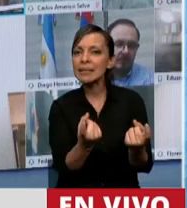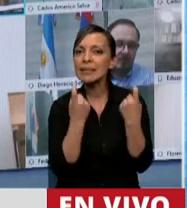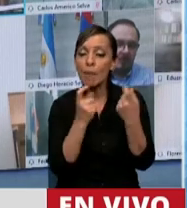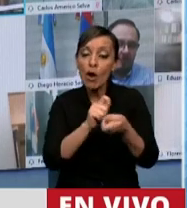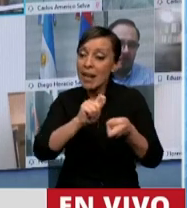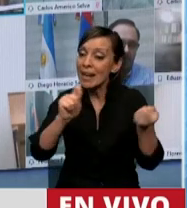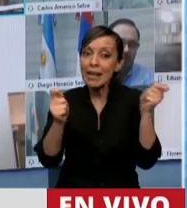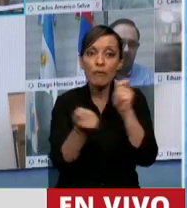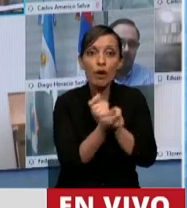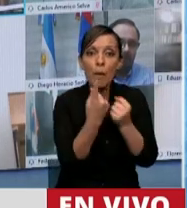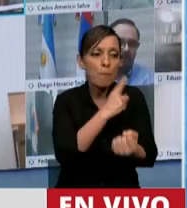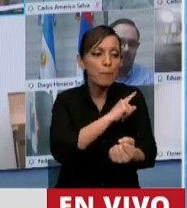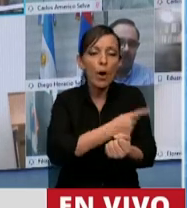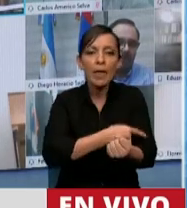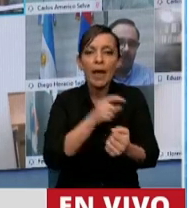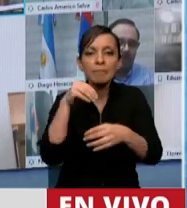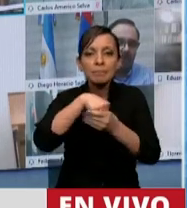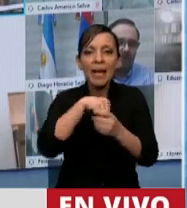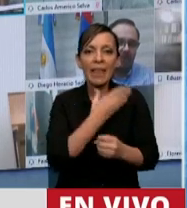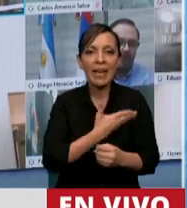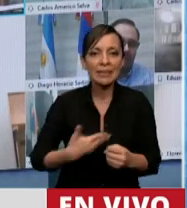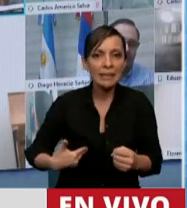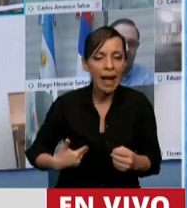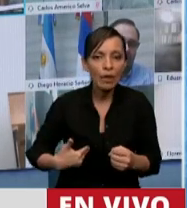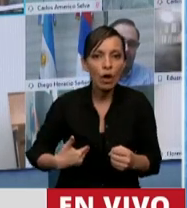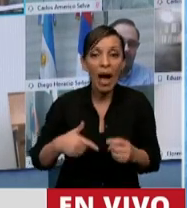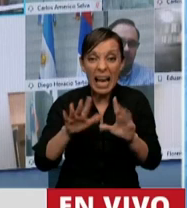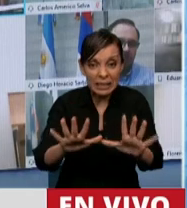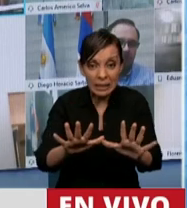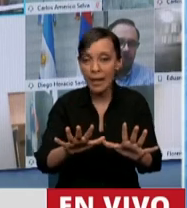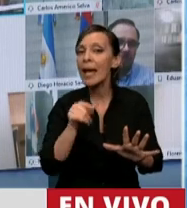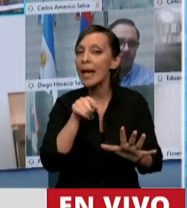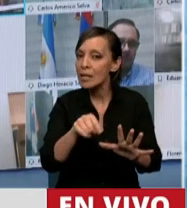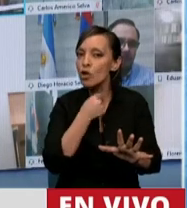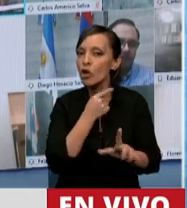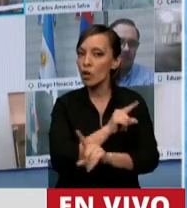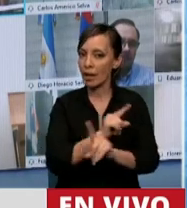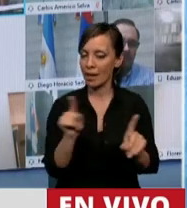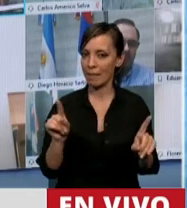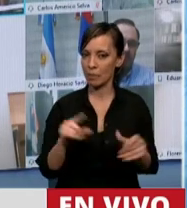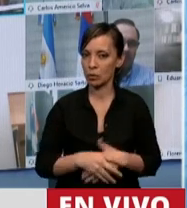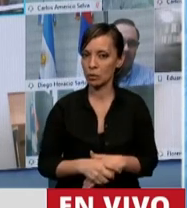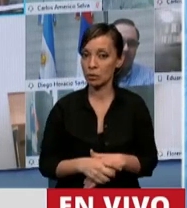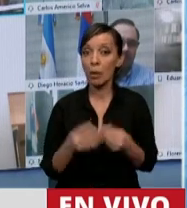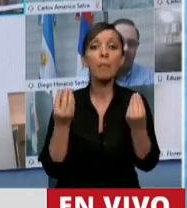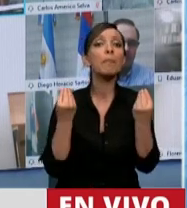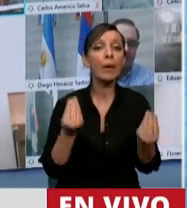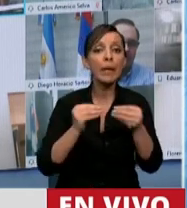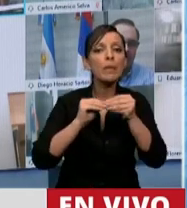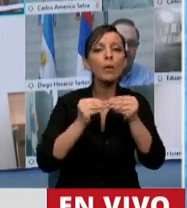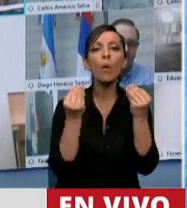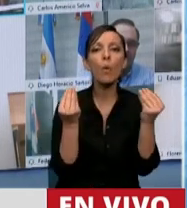reforma de un poder del Estado de este modo. ¿Por qué? Por razones obvias.